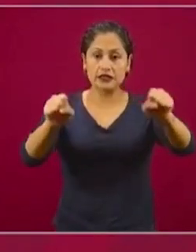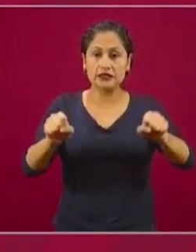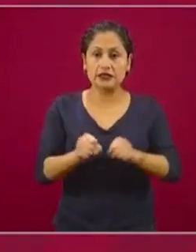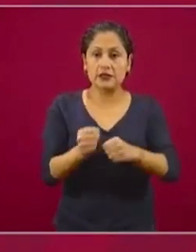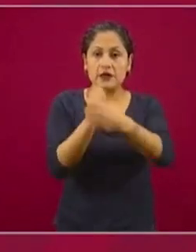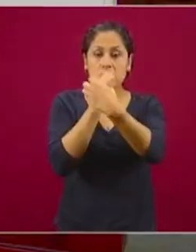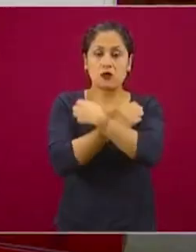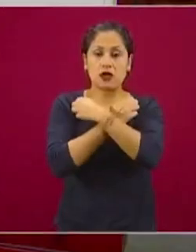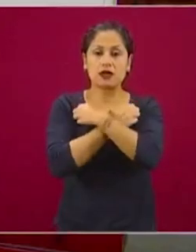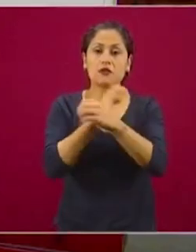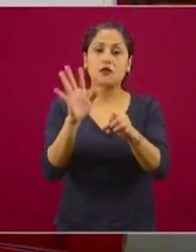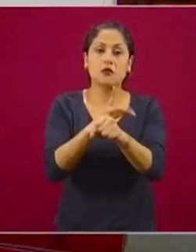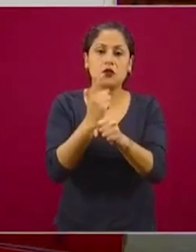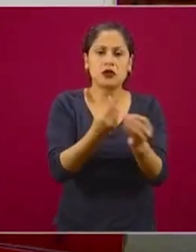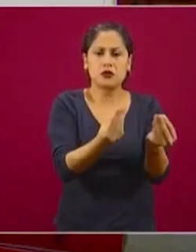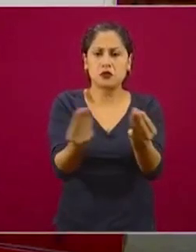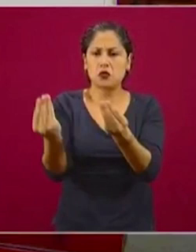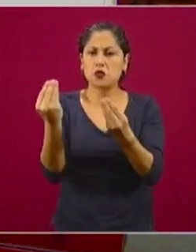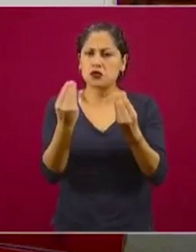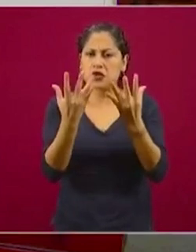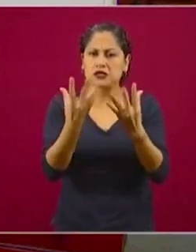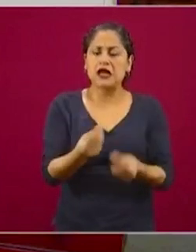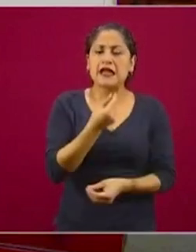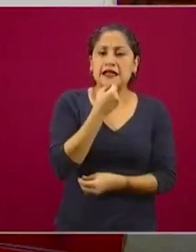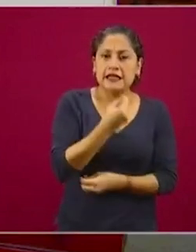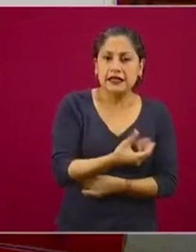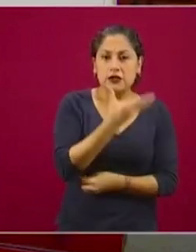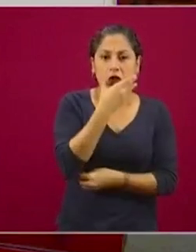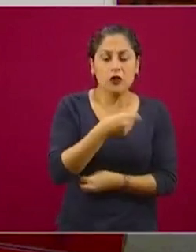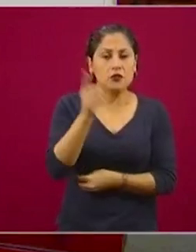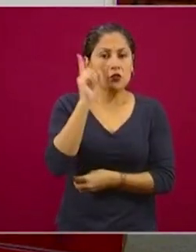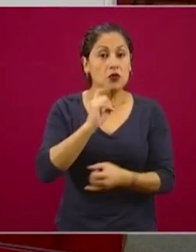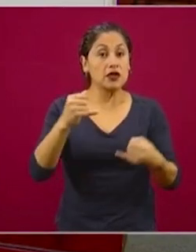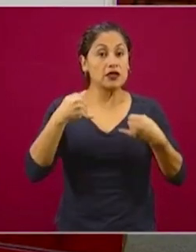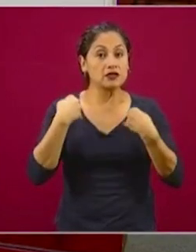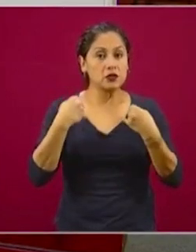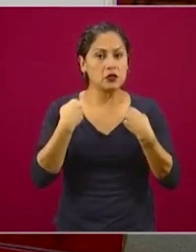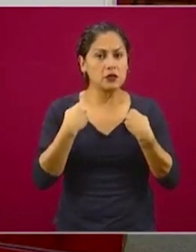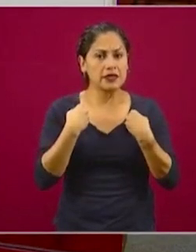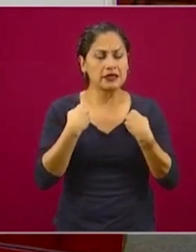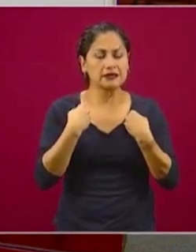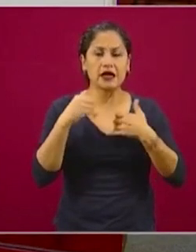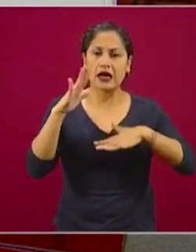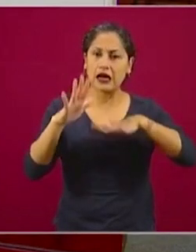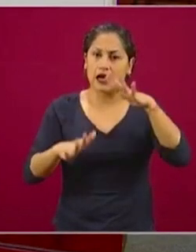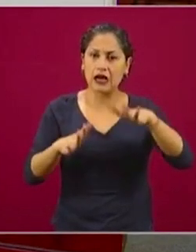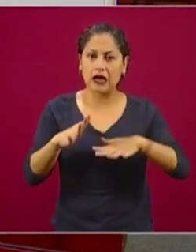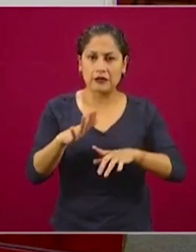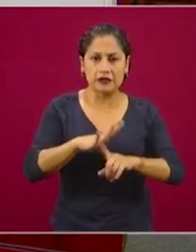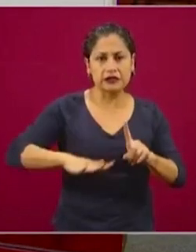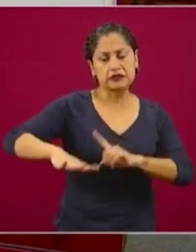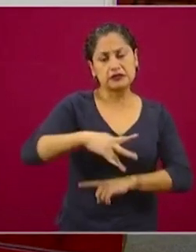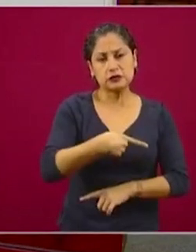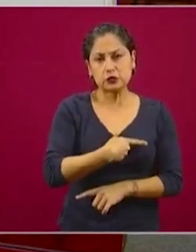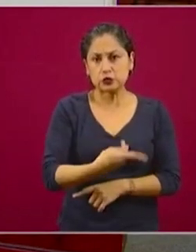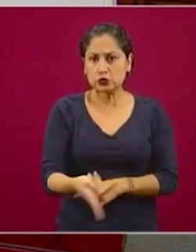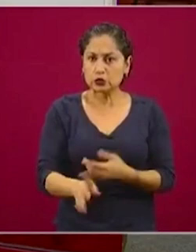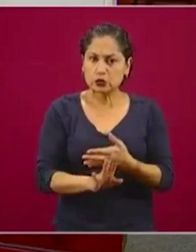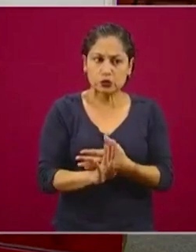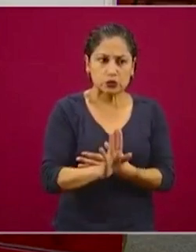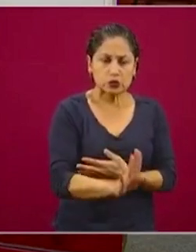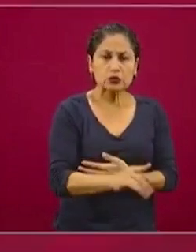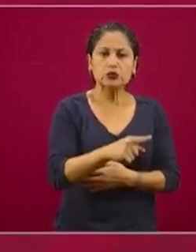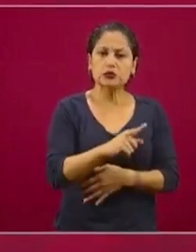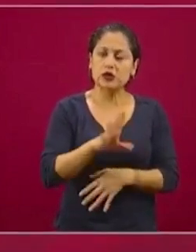niños y jóvenes, miles de mexicanos tienen que luchar en una situación de pobreza y marginación para